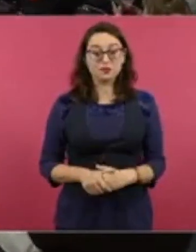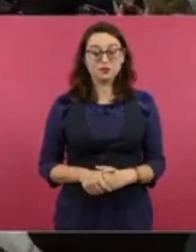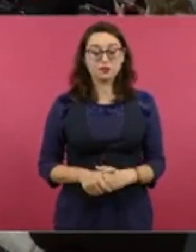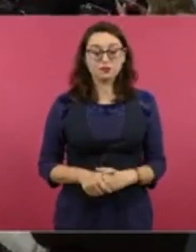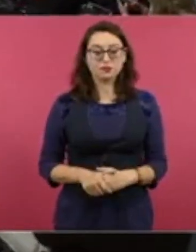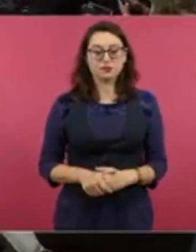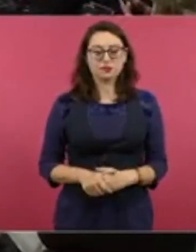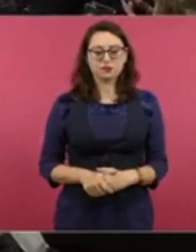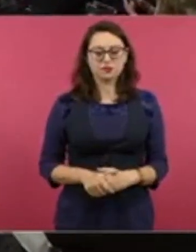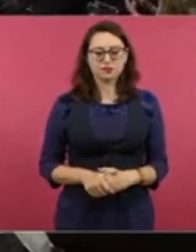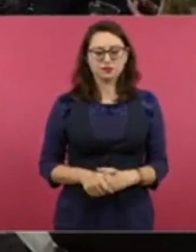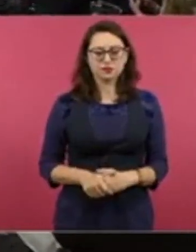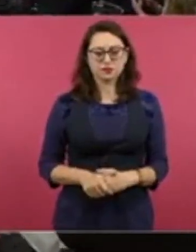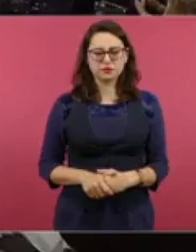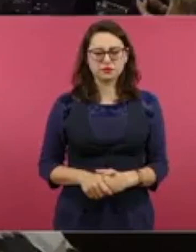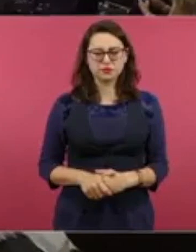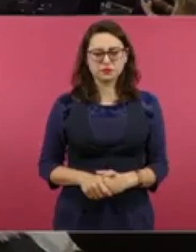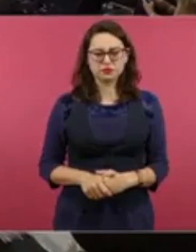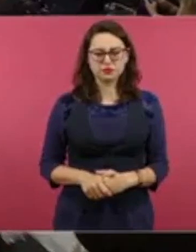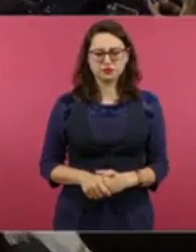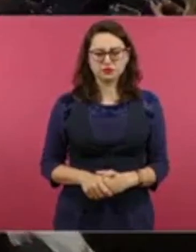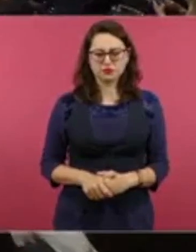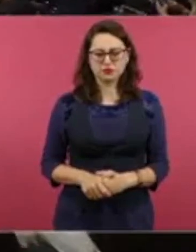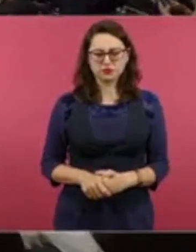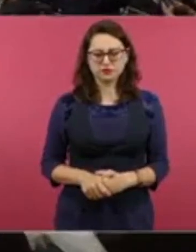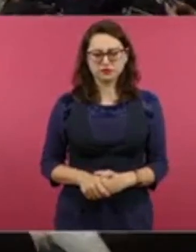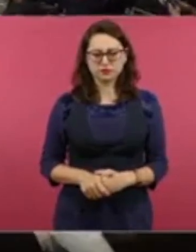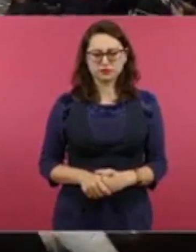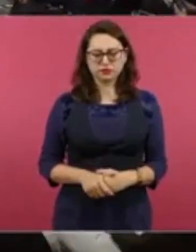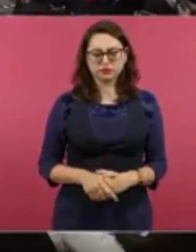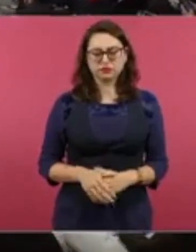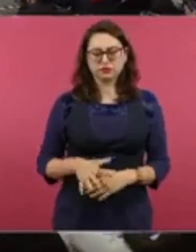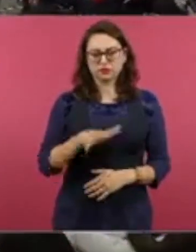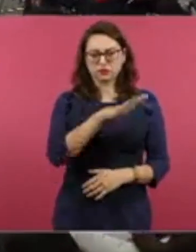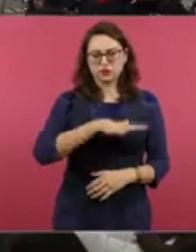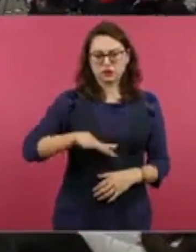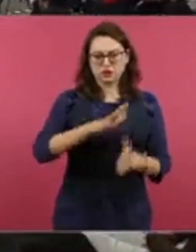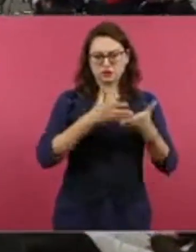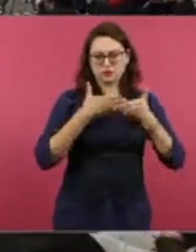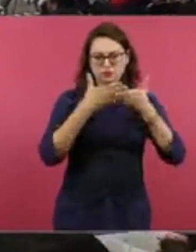Más adelante, debe haber otra. Esta es Salina Cruz.